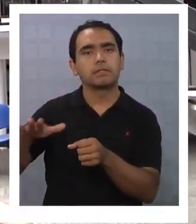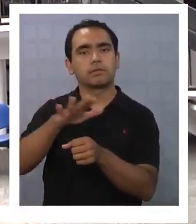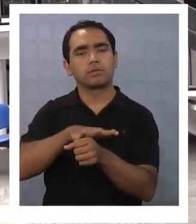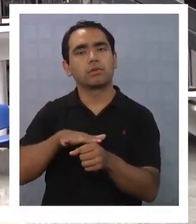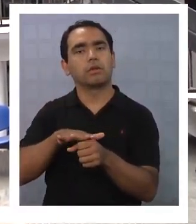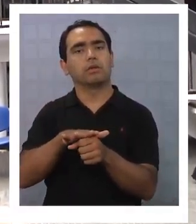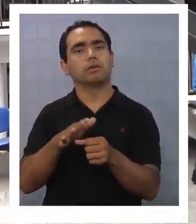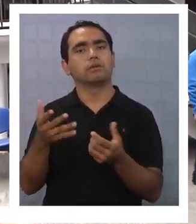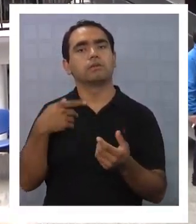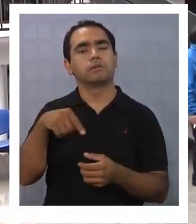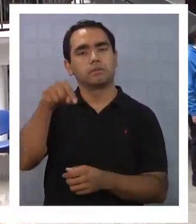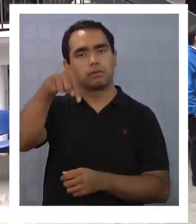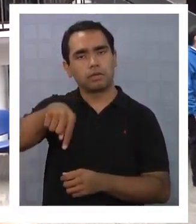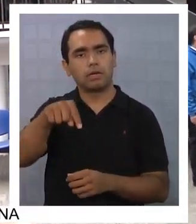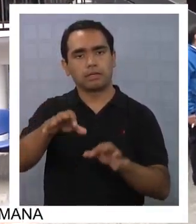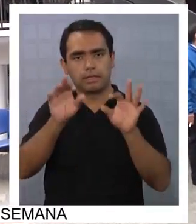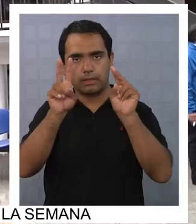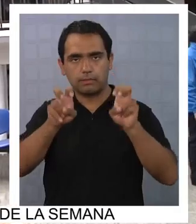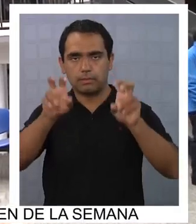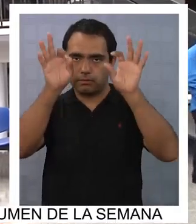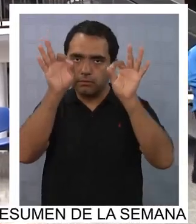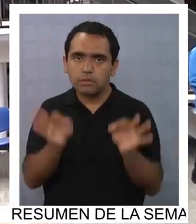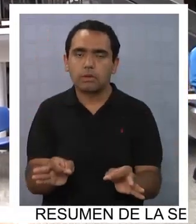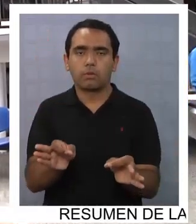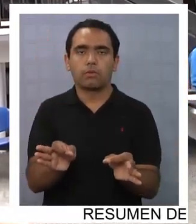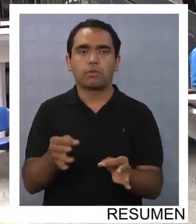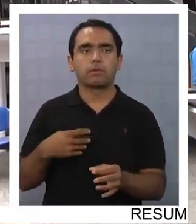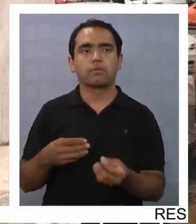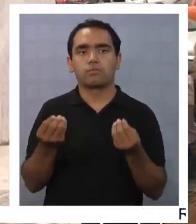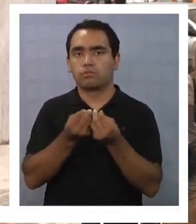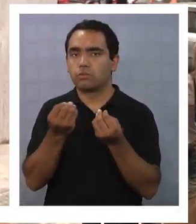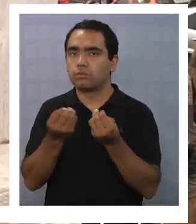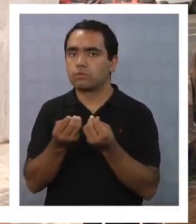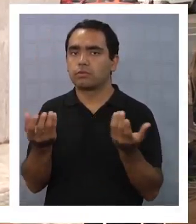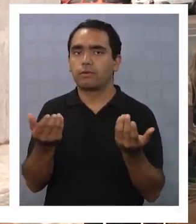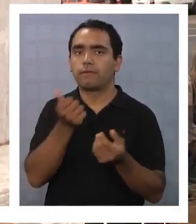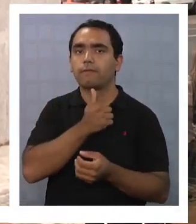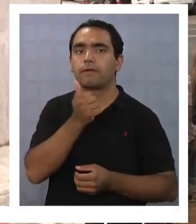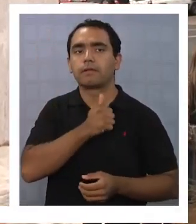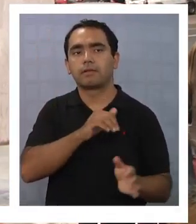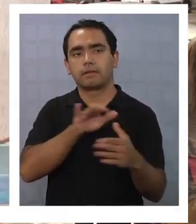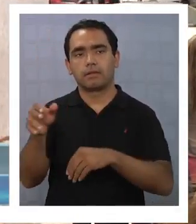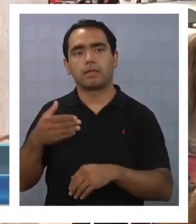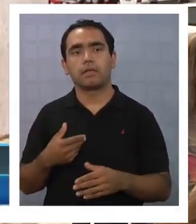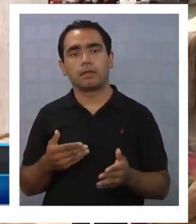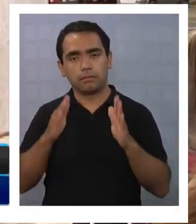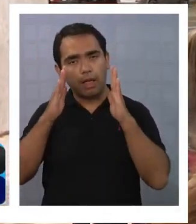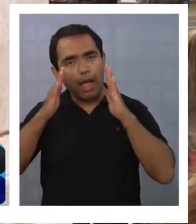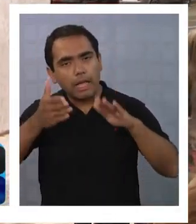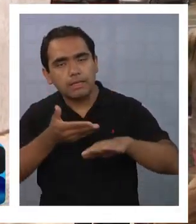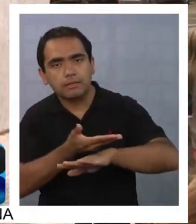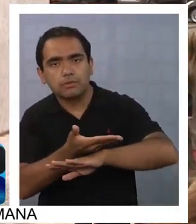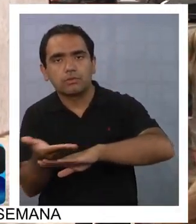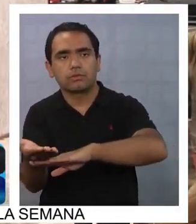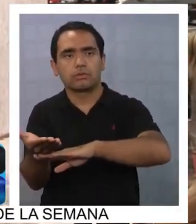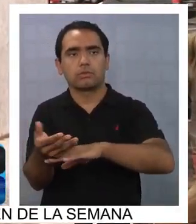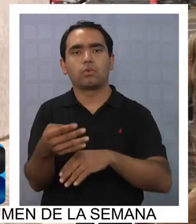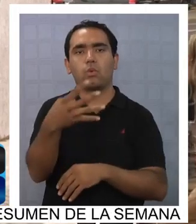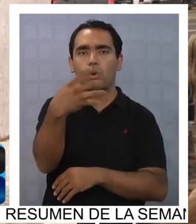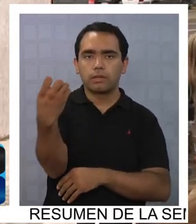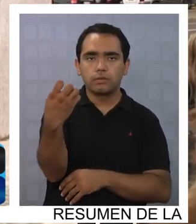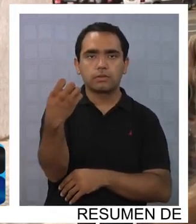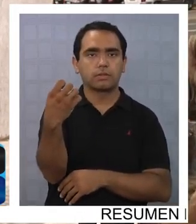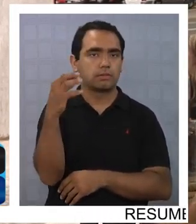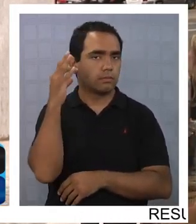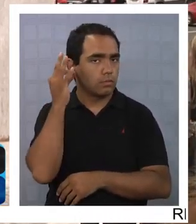que hoy día tenemos principalmente en Iquique, donde tenemos una alta victimización. Básicamente la atención al menos a 400